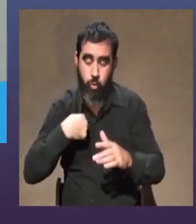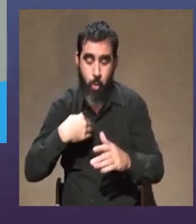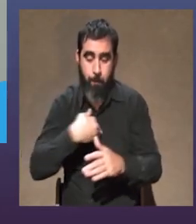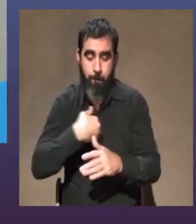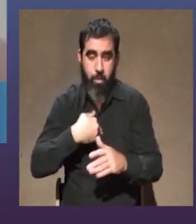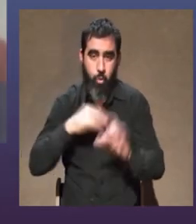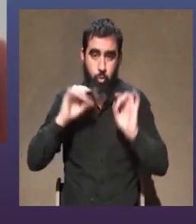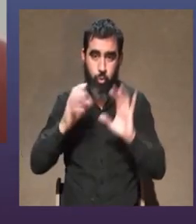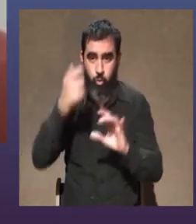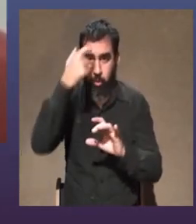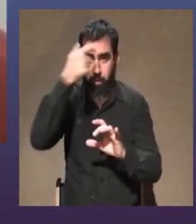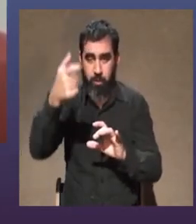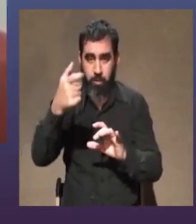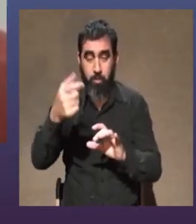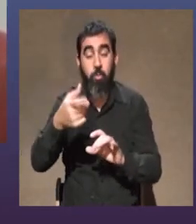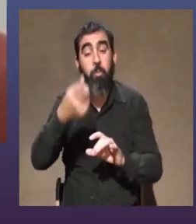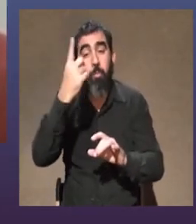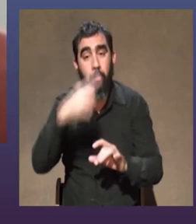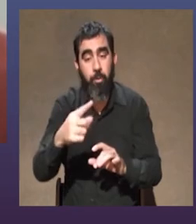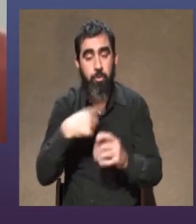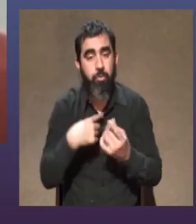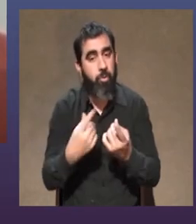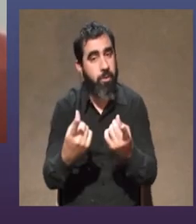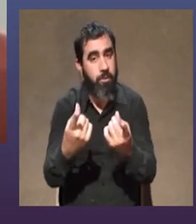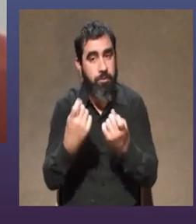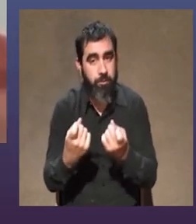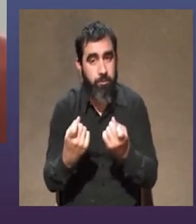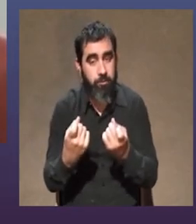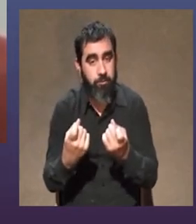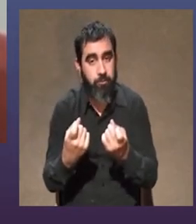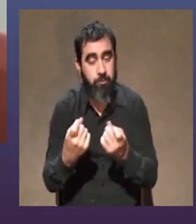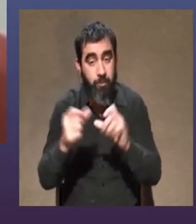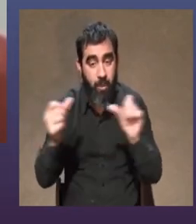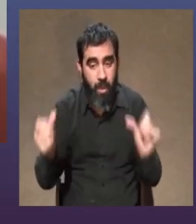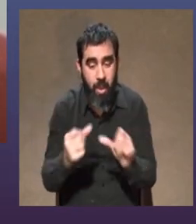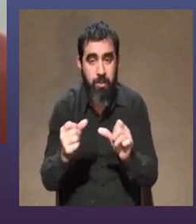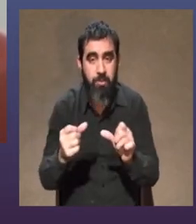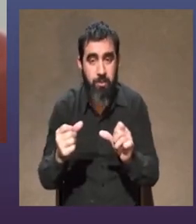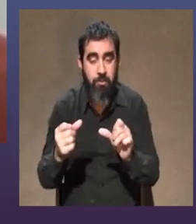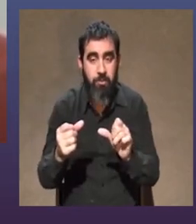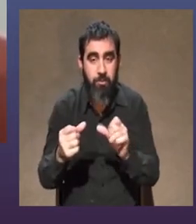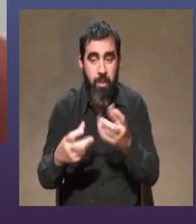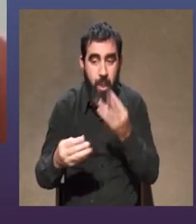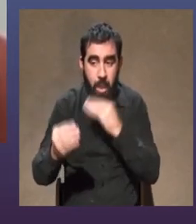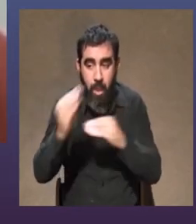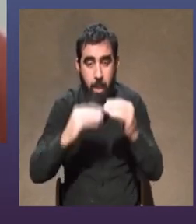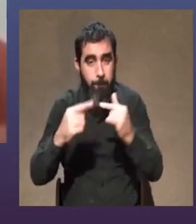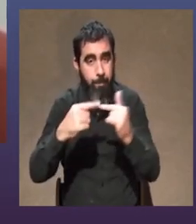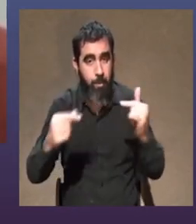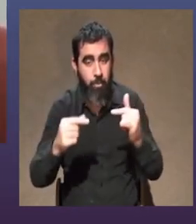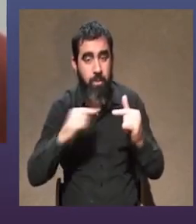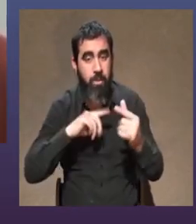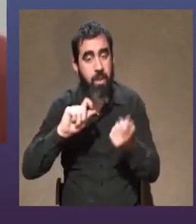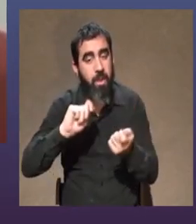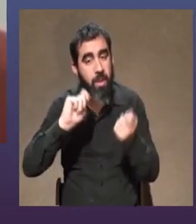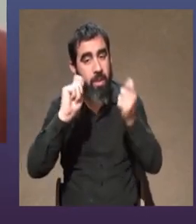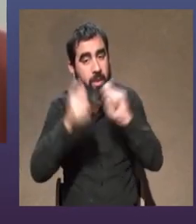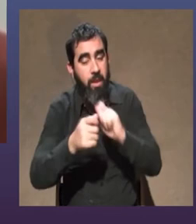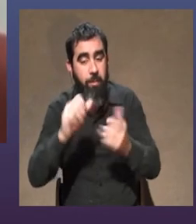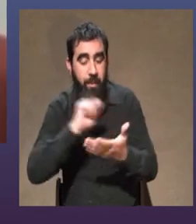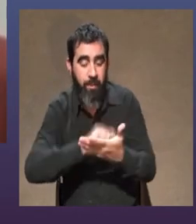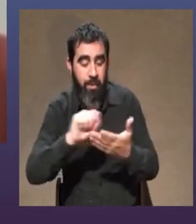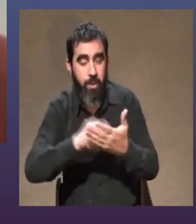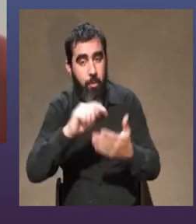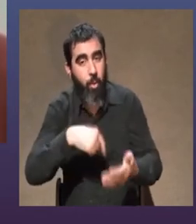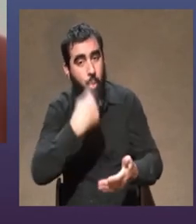y para eso necesito mancharme irme metamorfosearme los textos de los